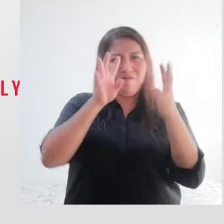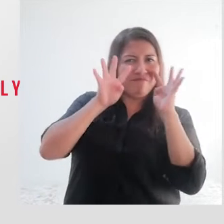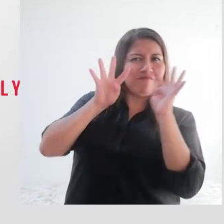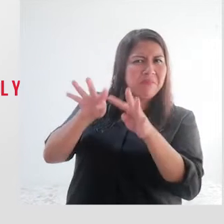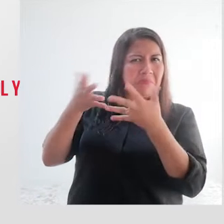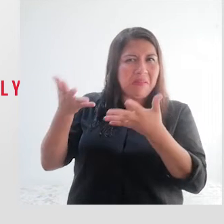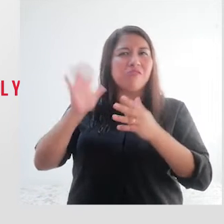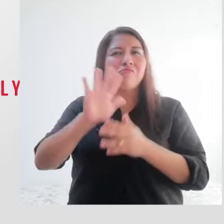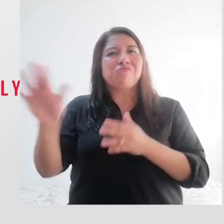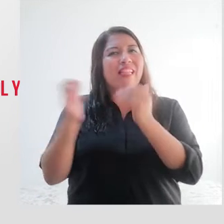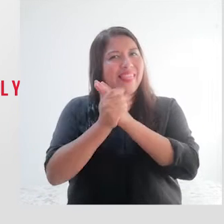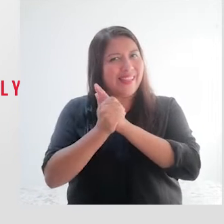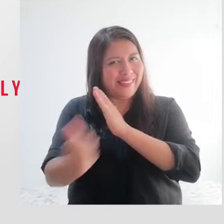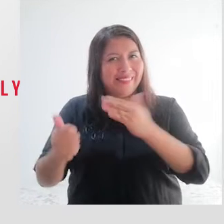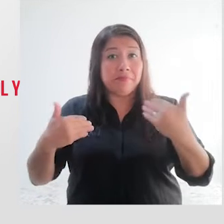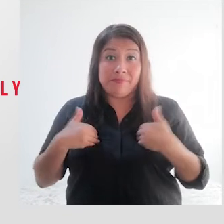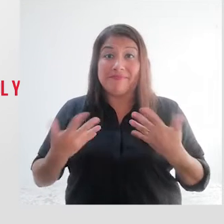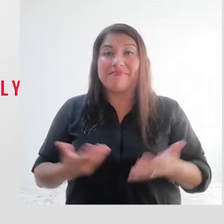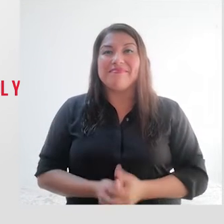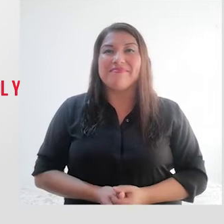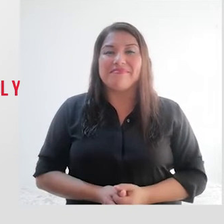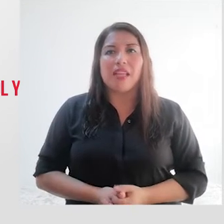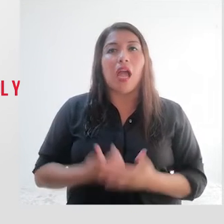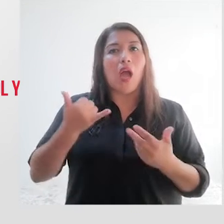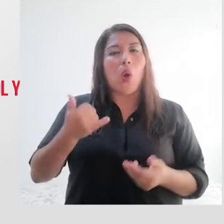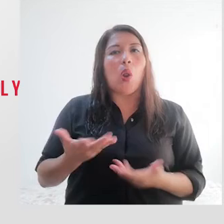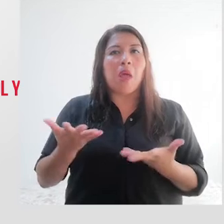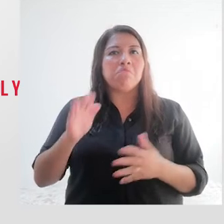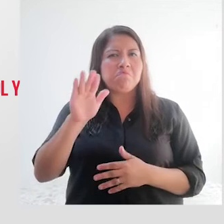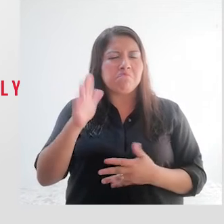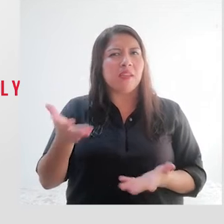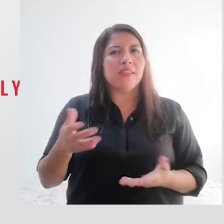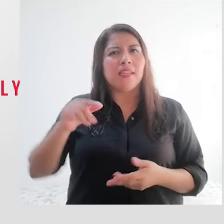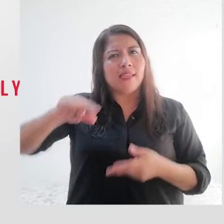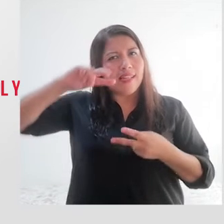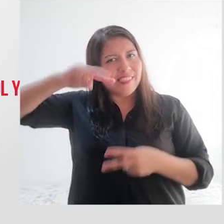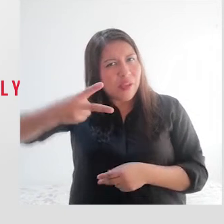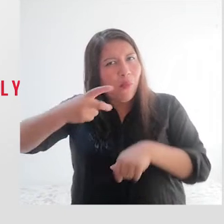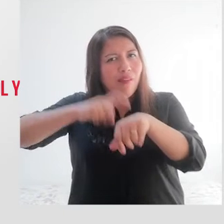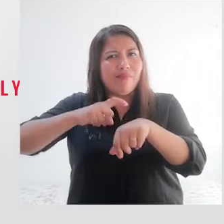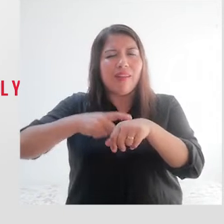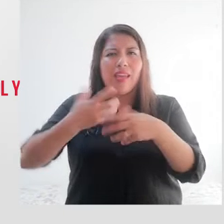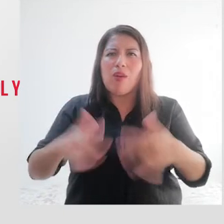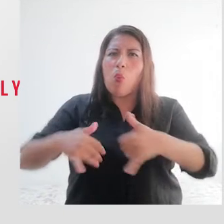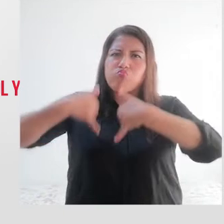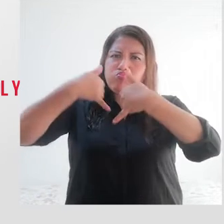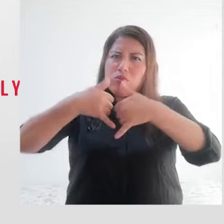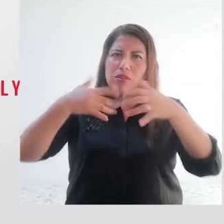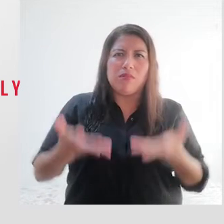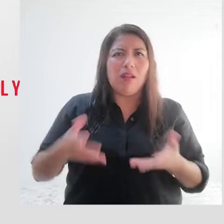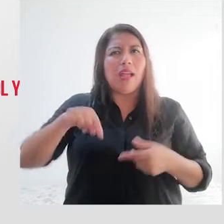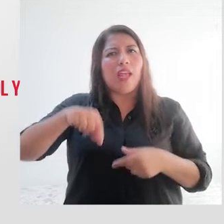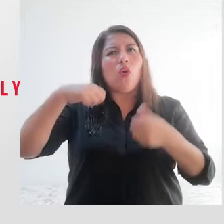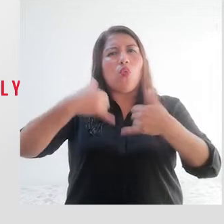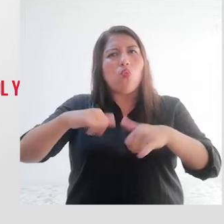los talentos y capacidades que tienen. Cabe señalar que es la segunda vez que esta Copa Mundial se juega en